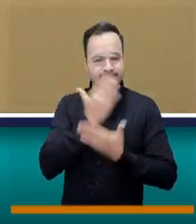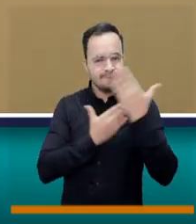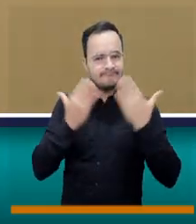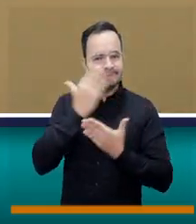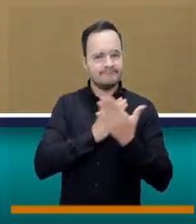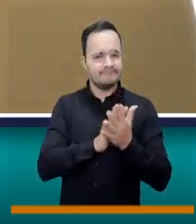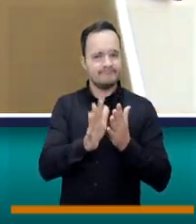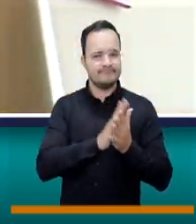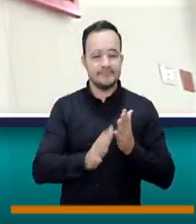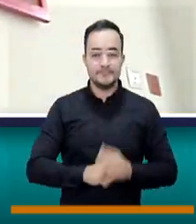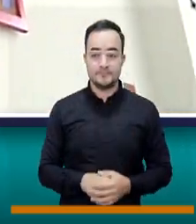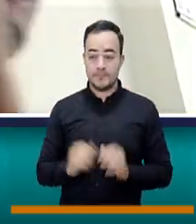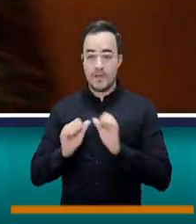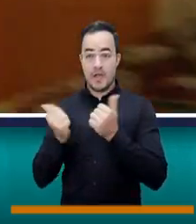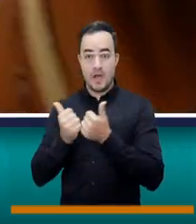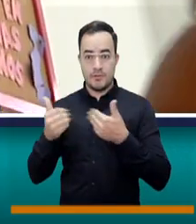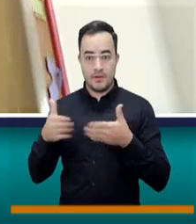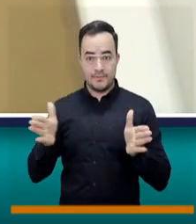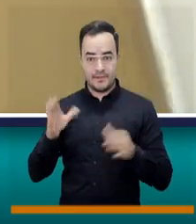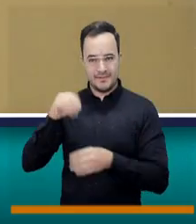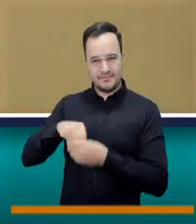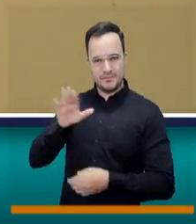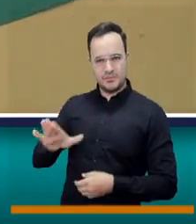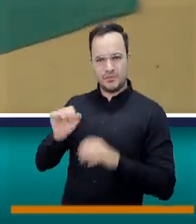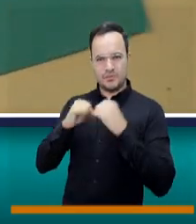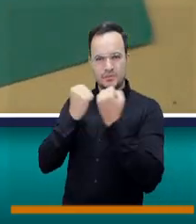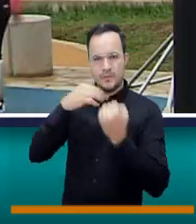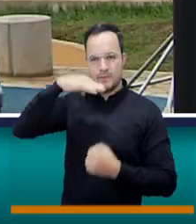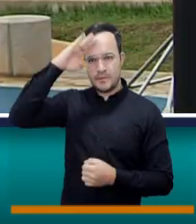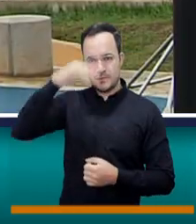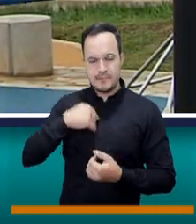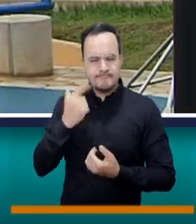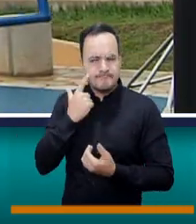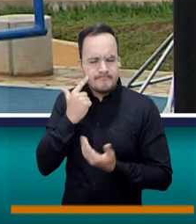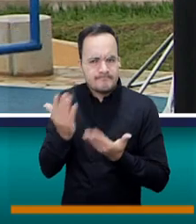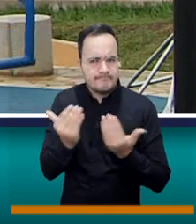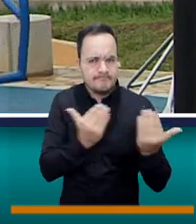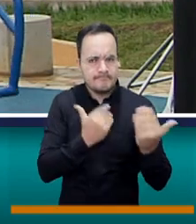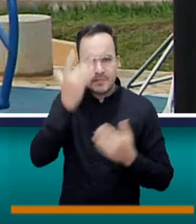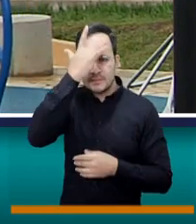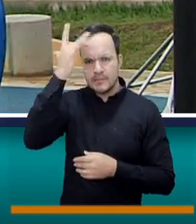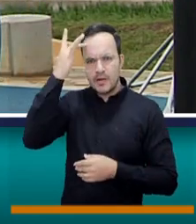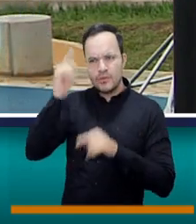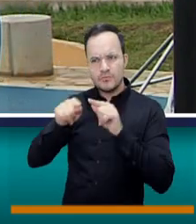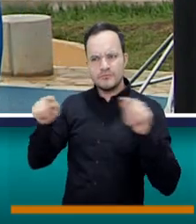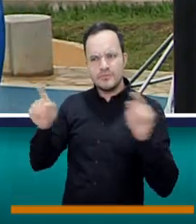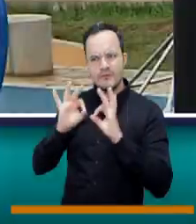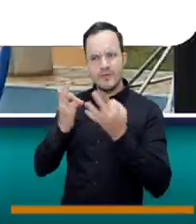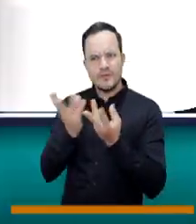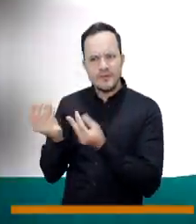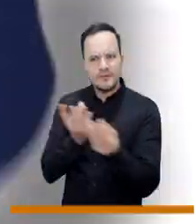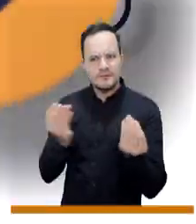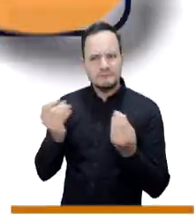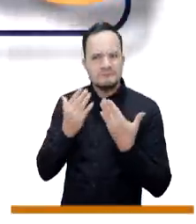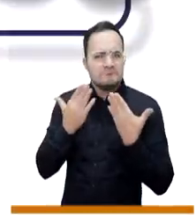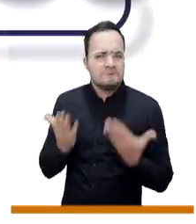En el aula abierta del Consejo de Medellín, revisamos qué pasa con la salud mental de nuestras familias.